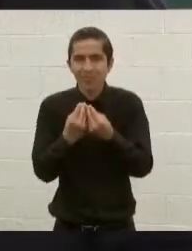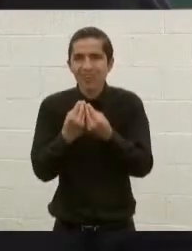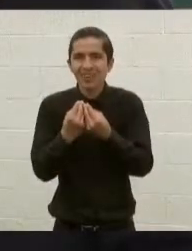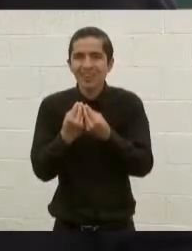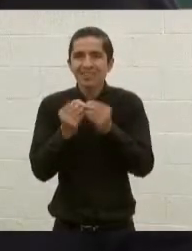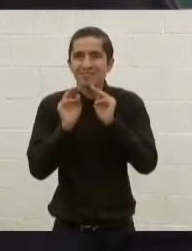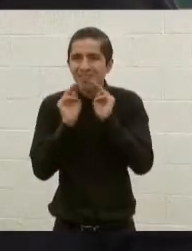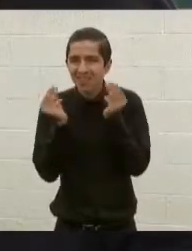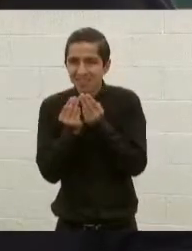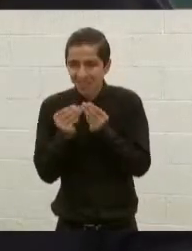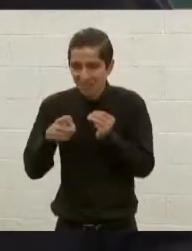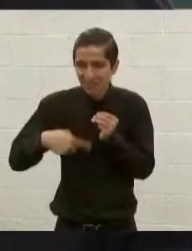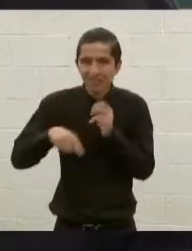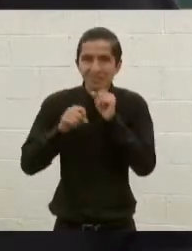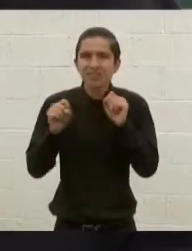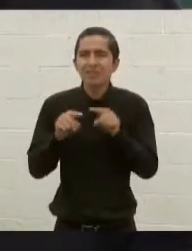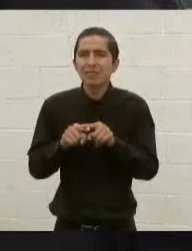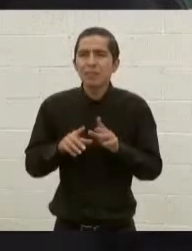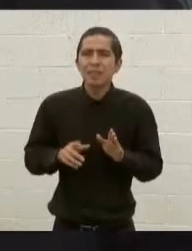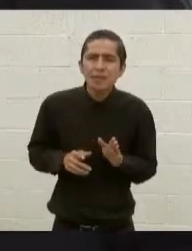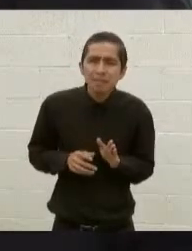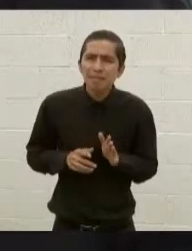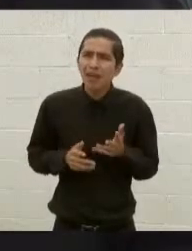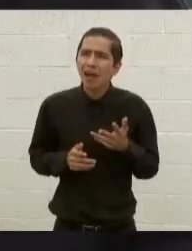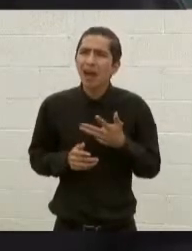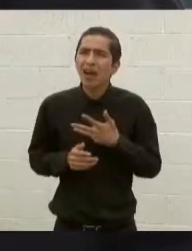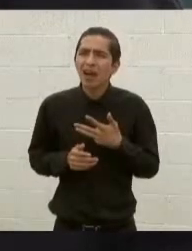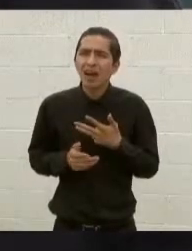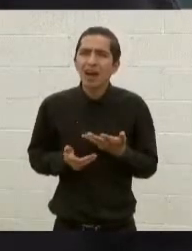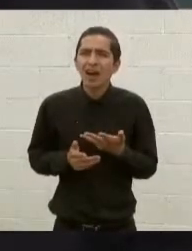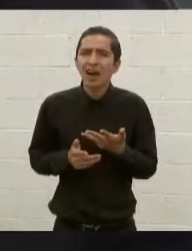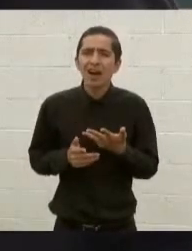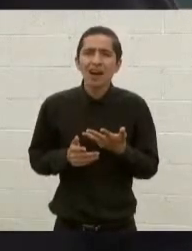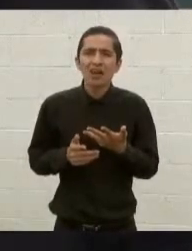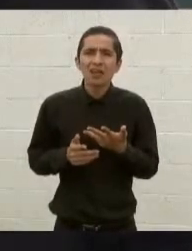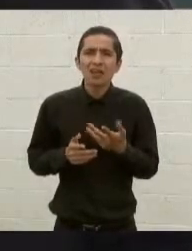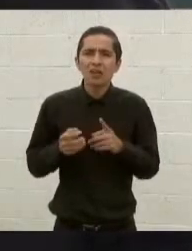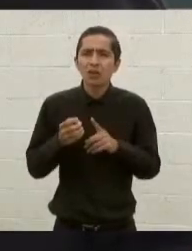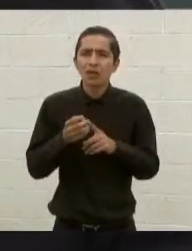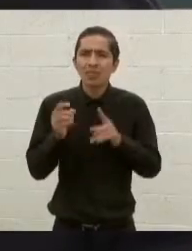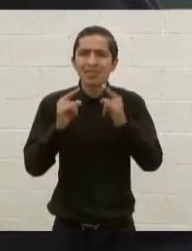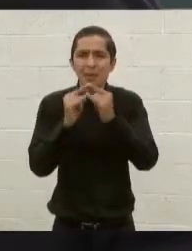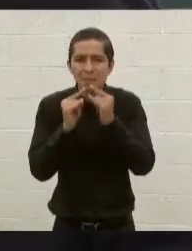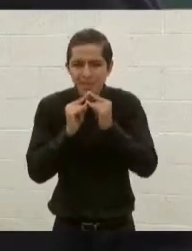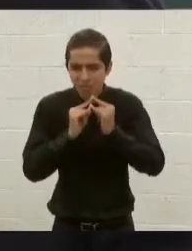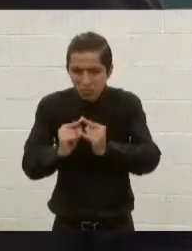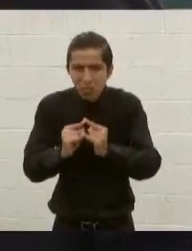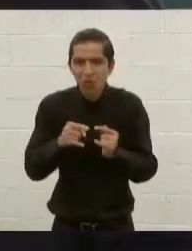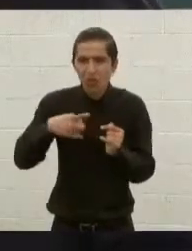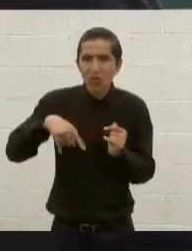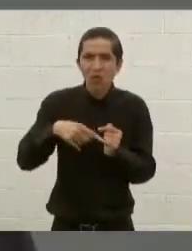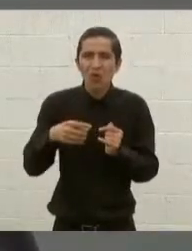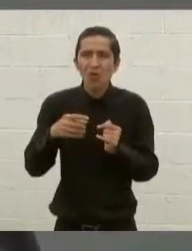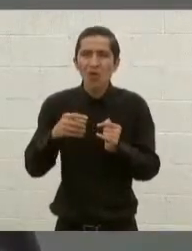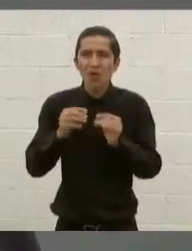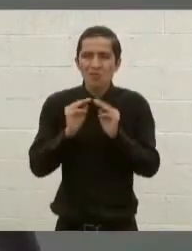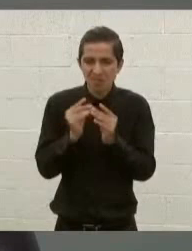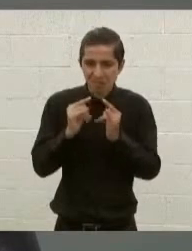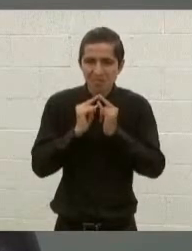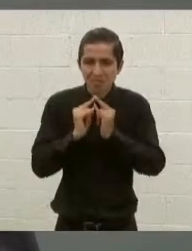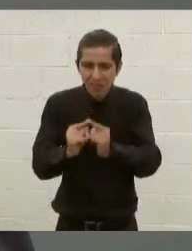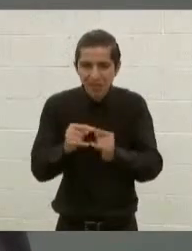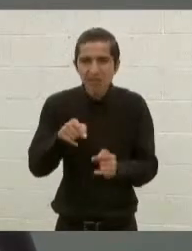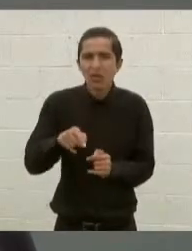criminales. está la organización Tepito, Unión Tepito, la organización Antiunión